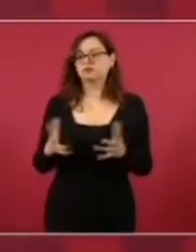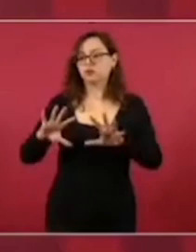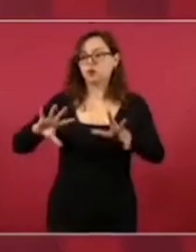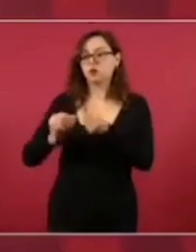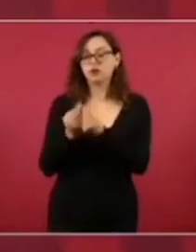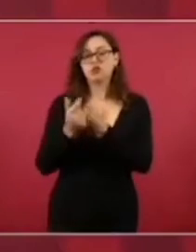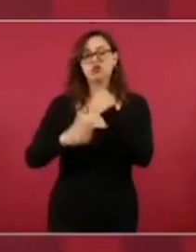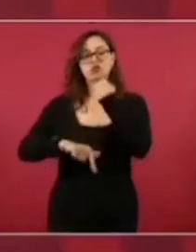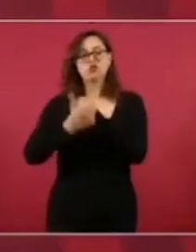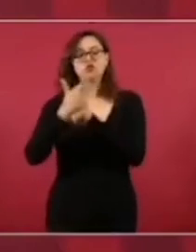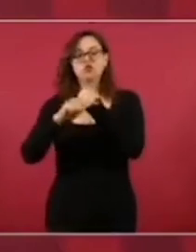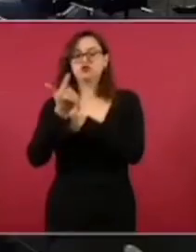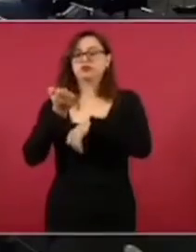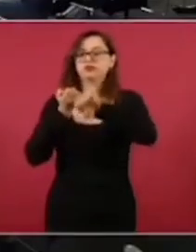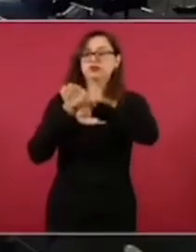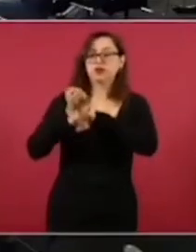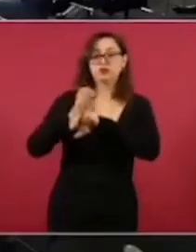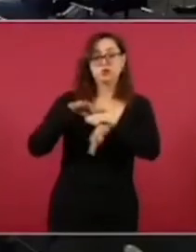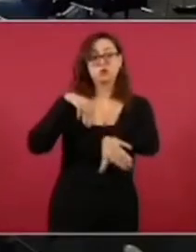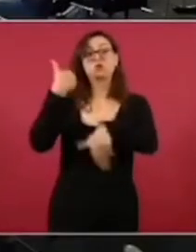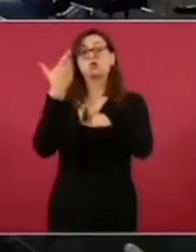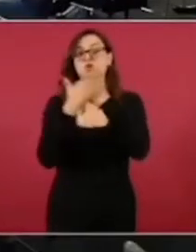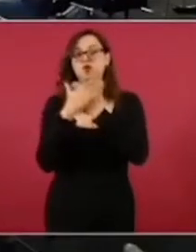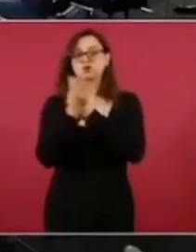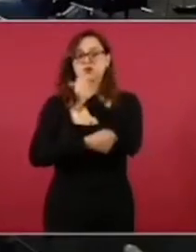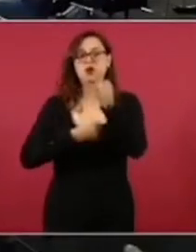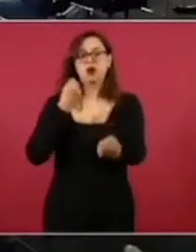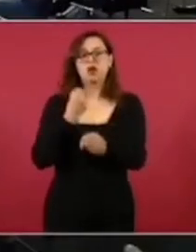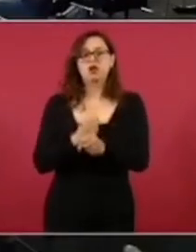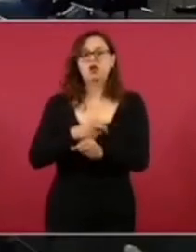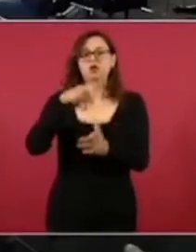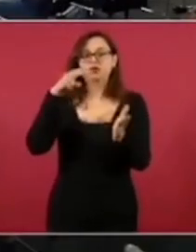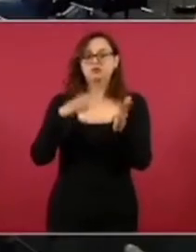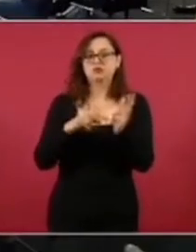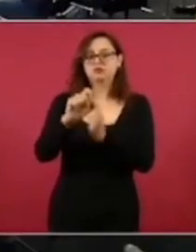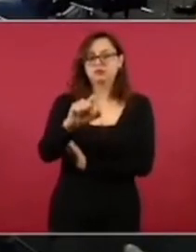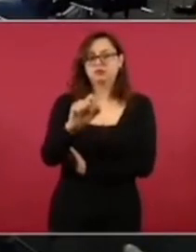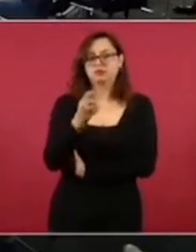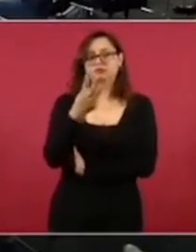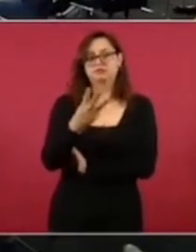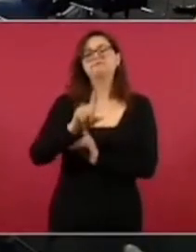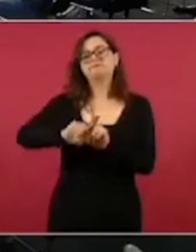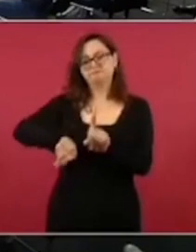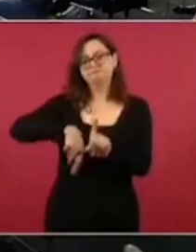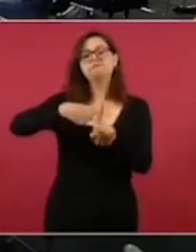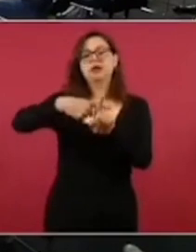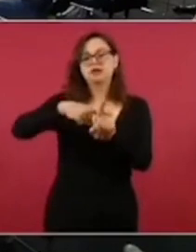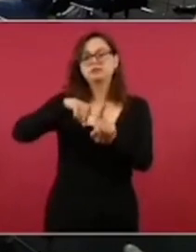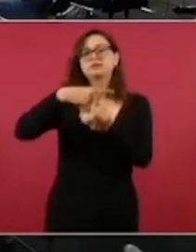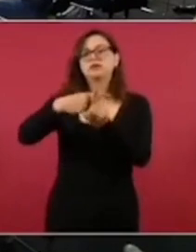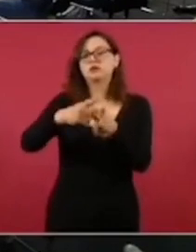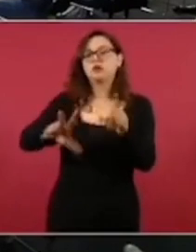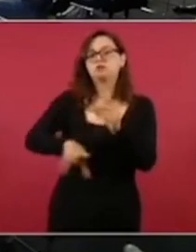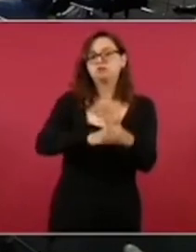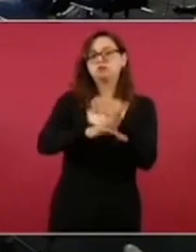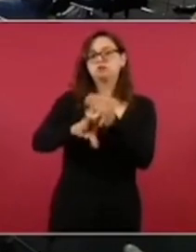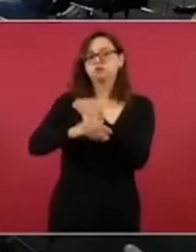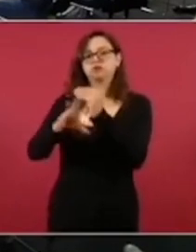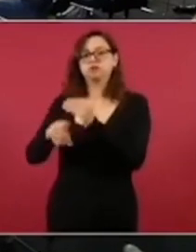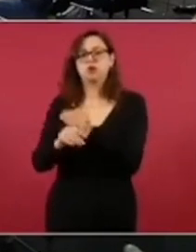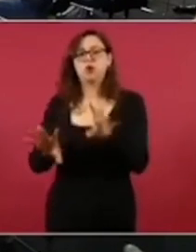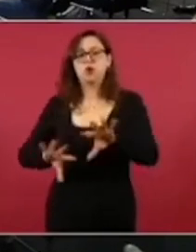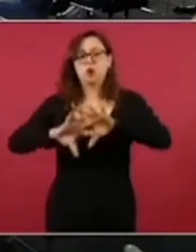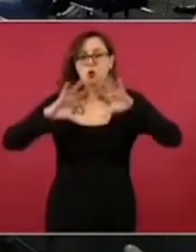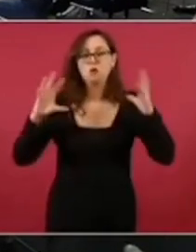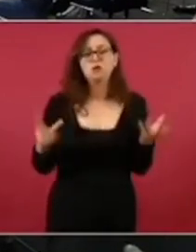y estamos ya en esa labor, todo el sector salud trabajando para